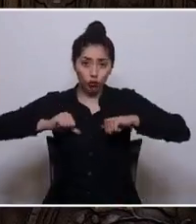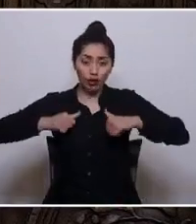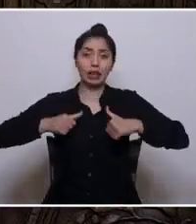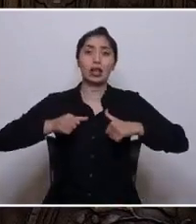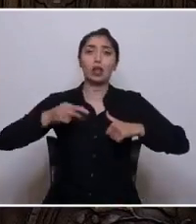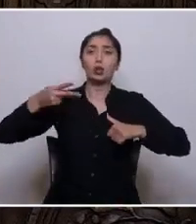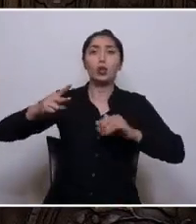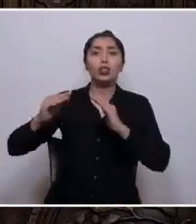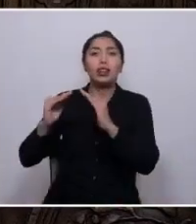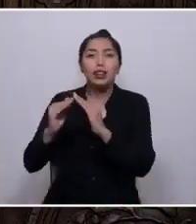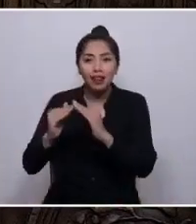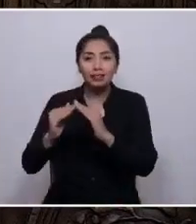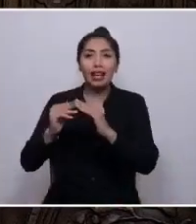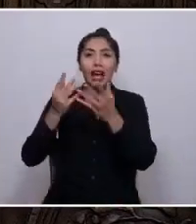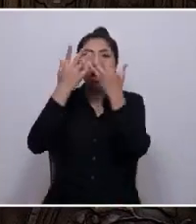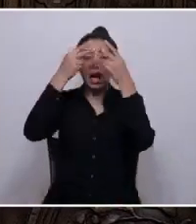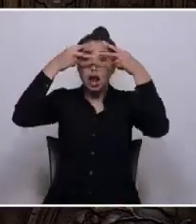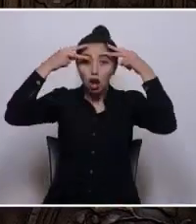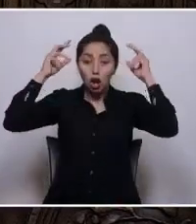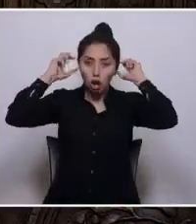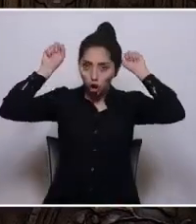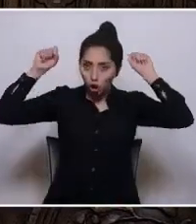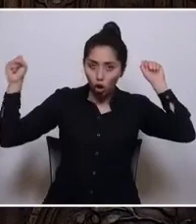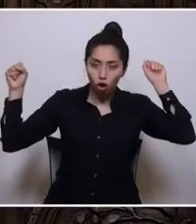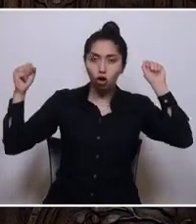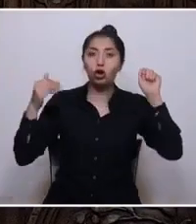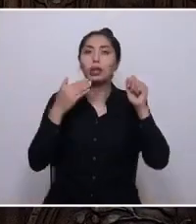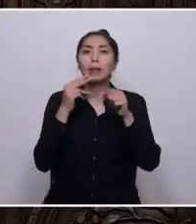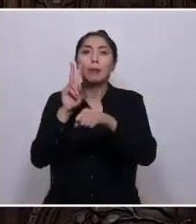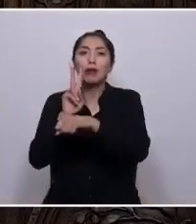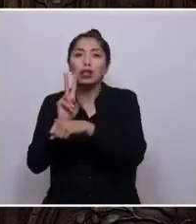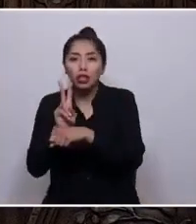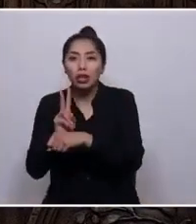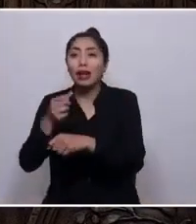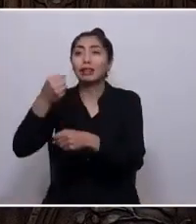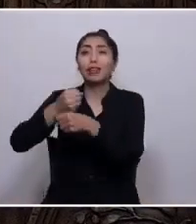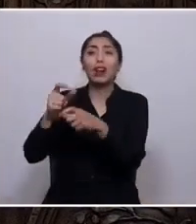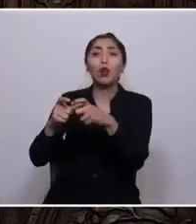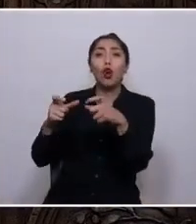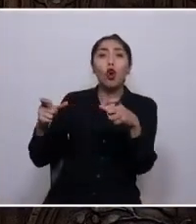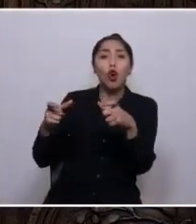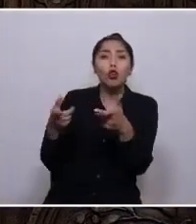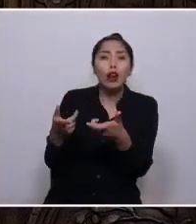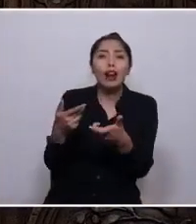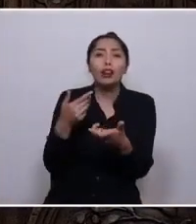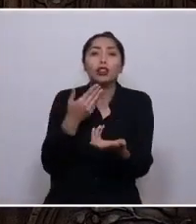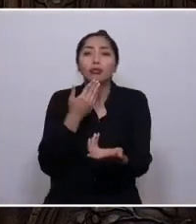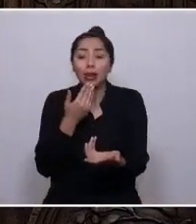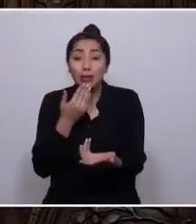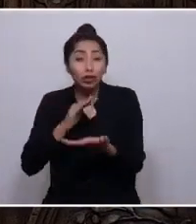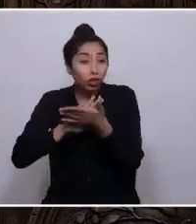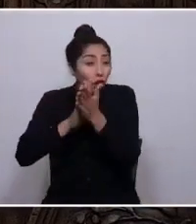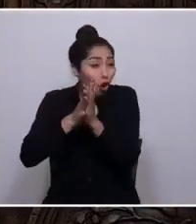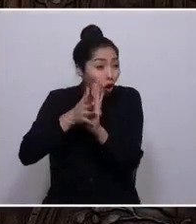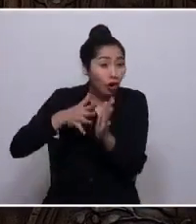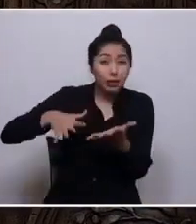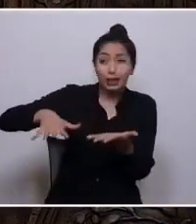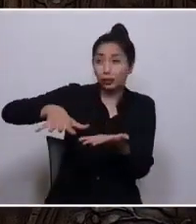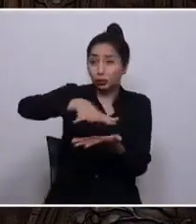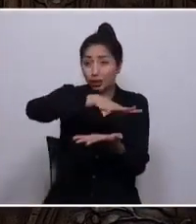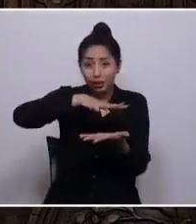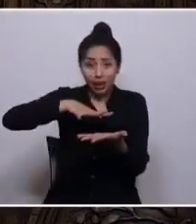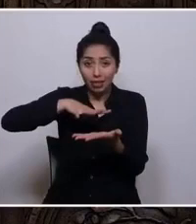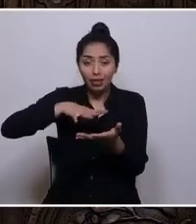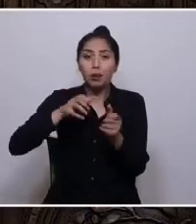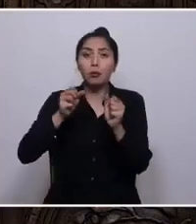agricultores, profesores, trabajadores a honorario y toda la diversidad que compone nuestra sociedad civil pueda decidir